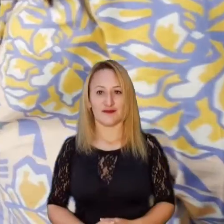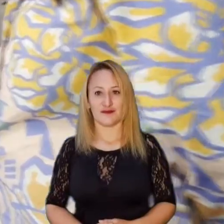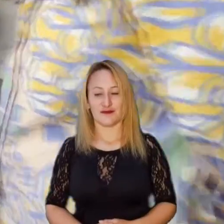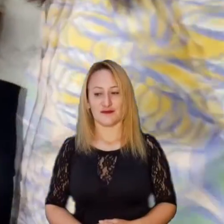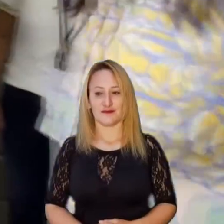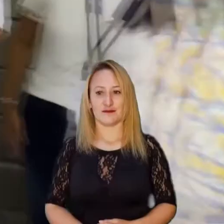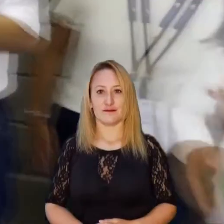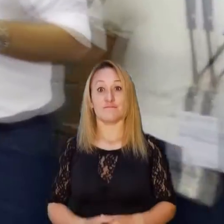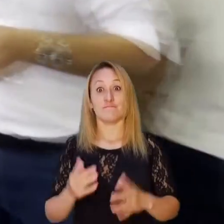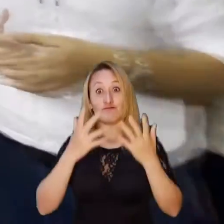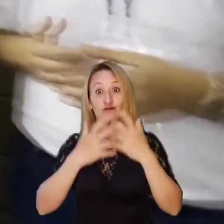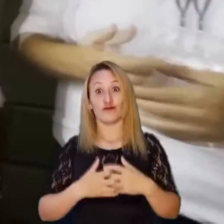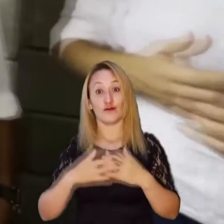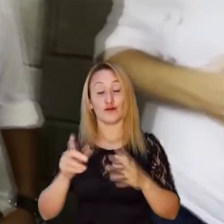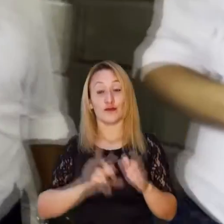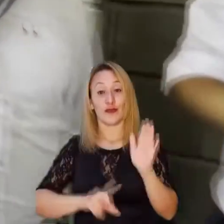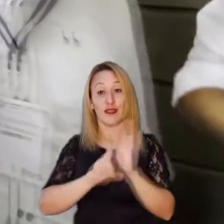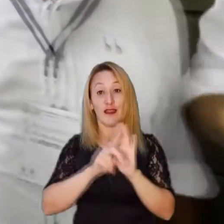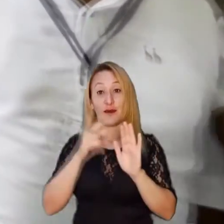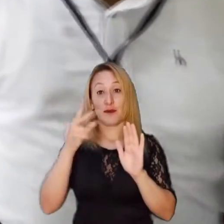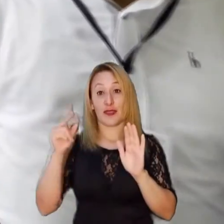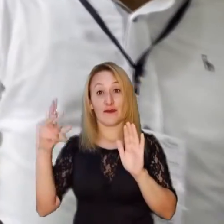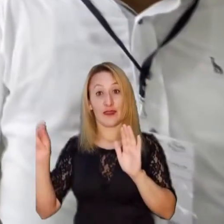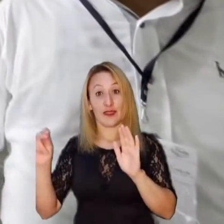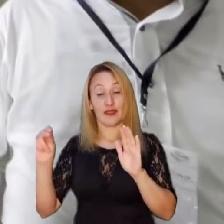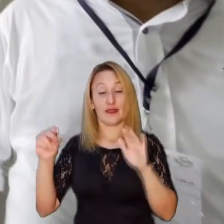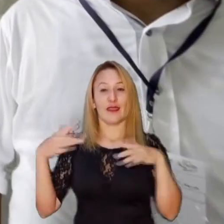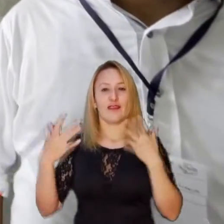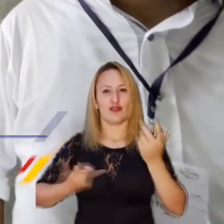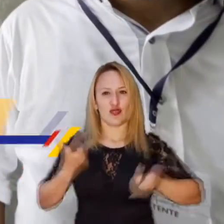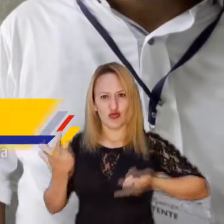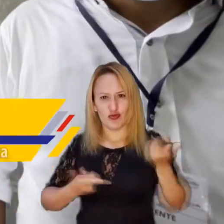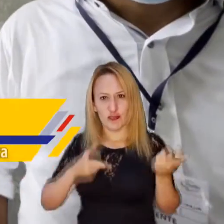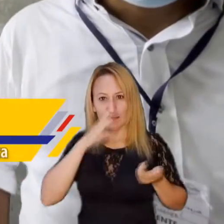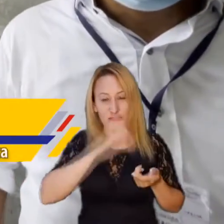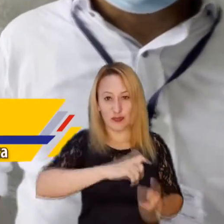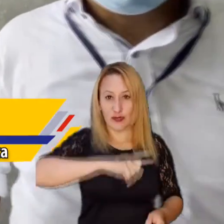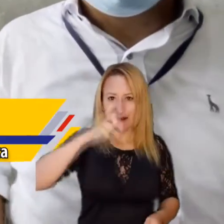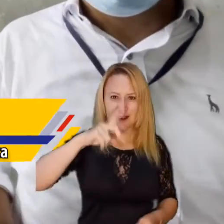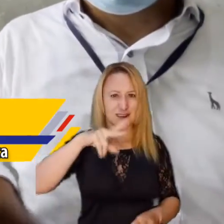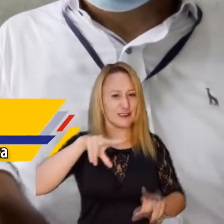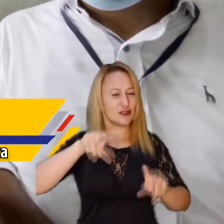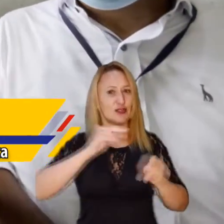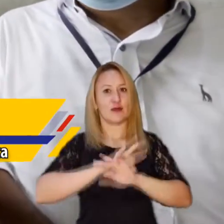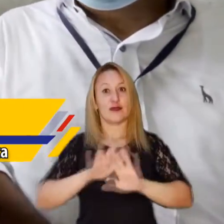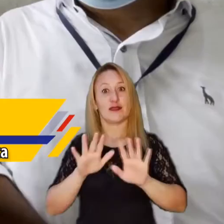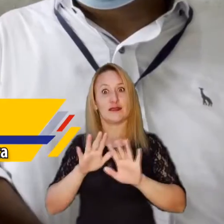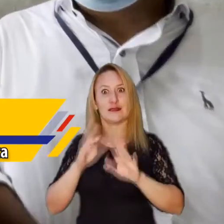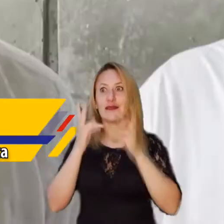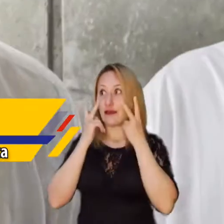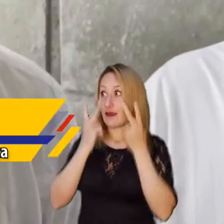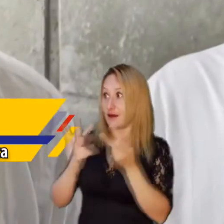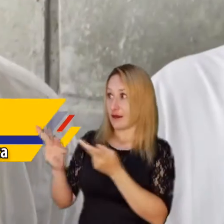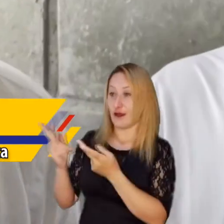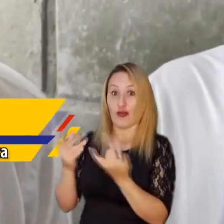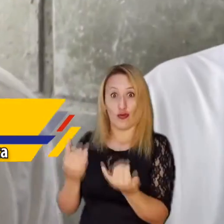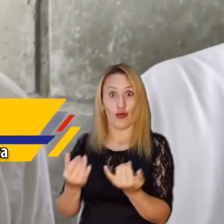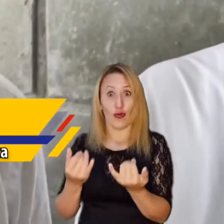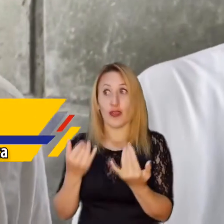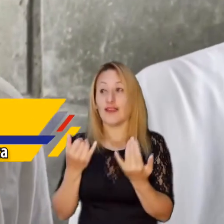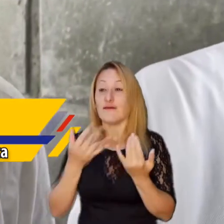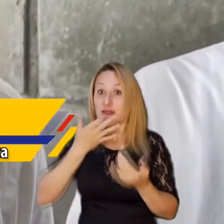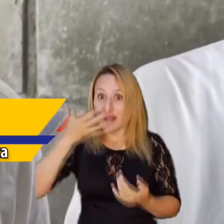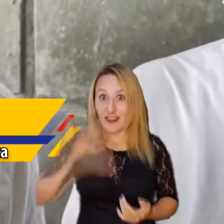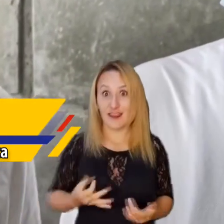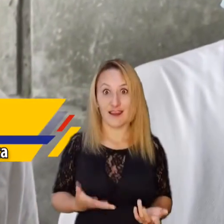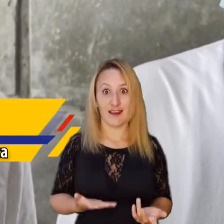Por eso funciona la ley 2020 que va en la lucha de los elefantes blancos. Mire que hoy es